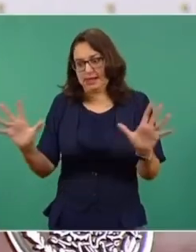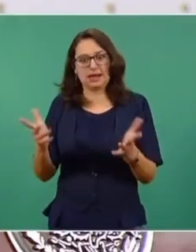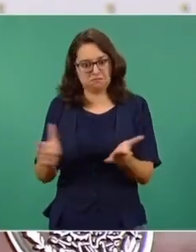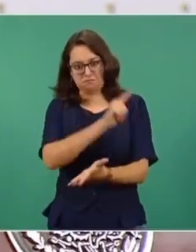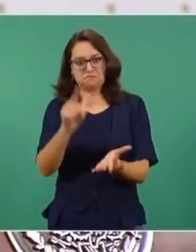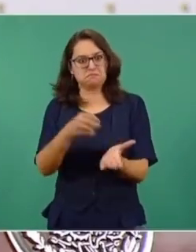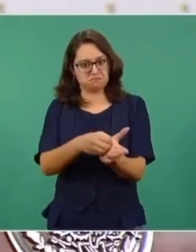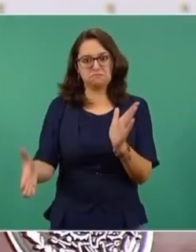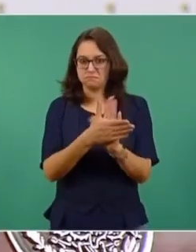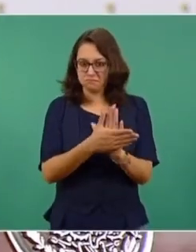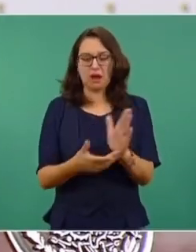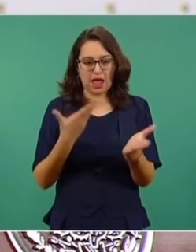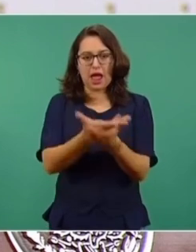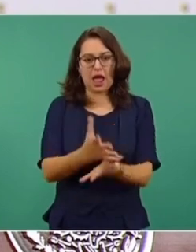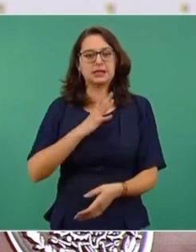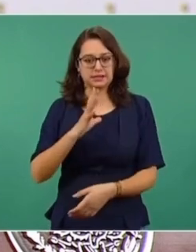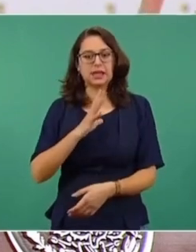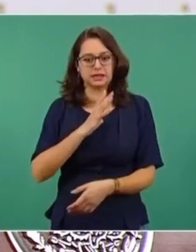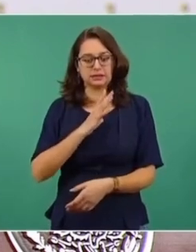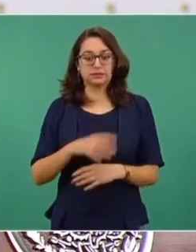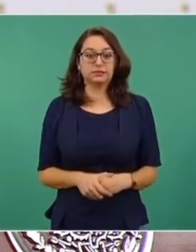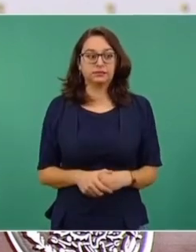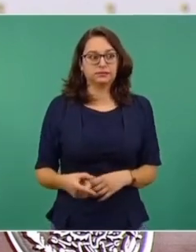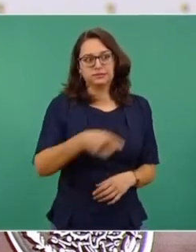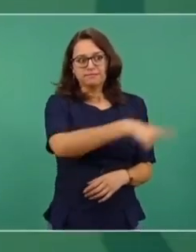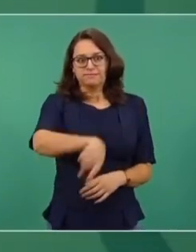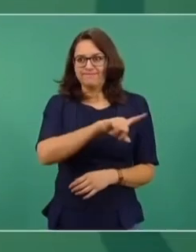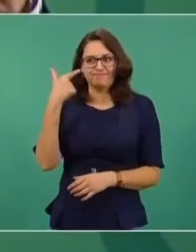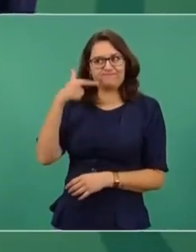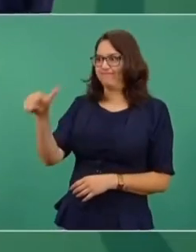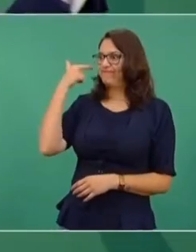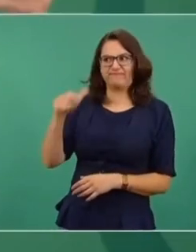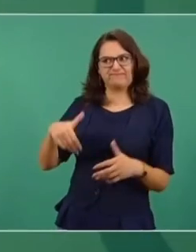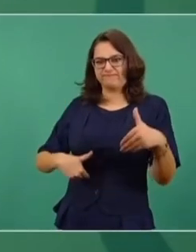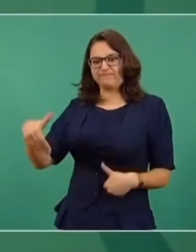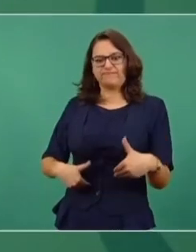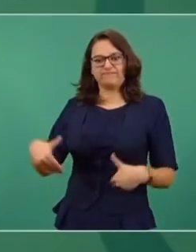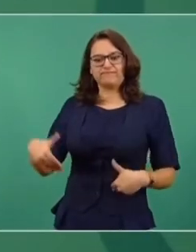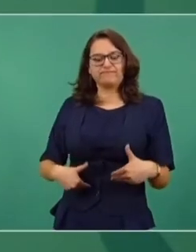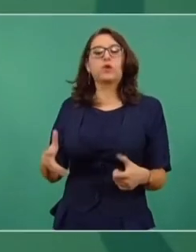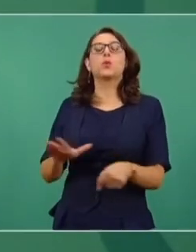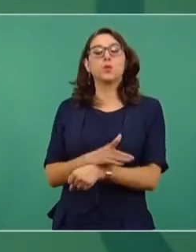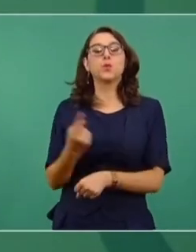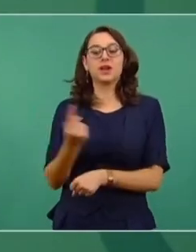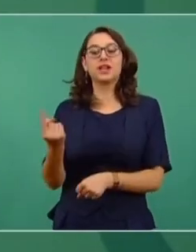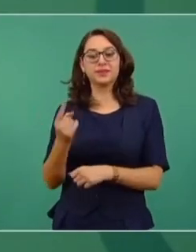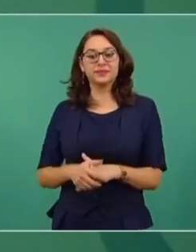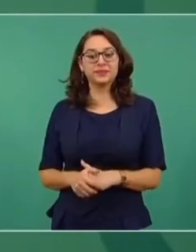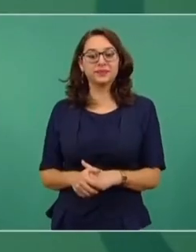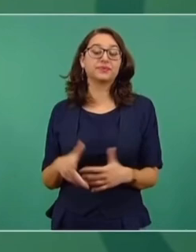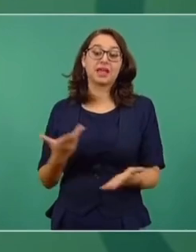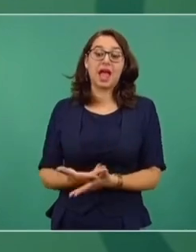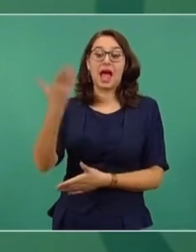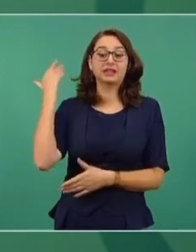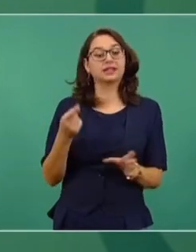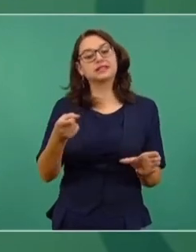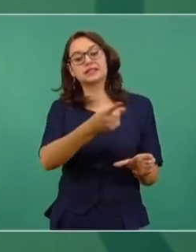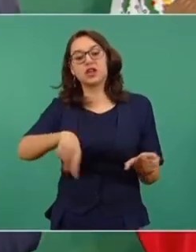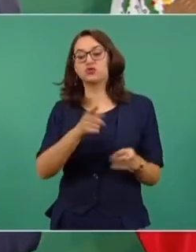constitucional. Se oponen porque los que mandaban antes